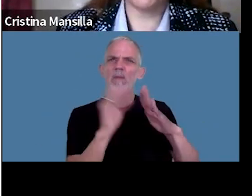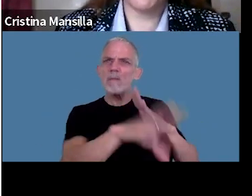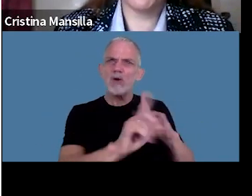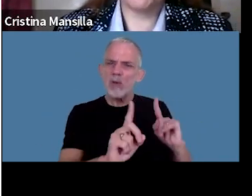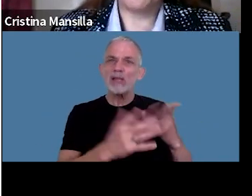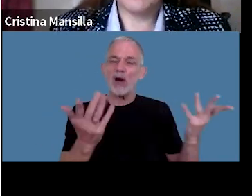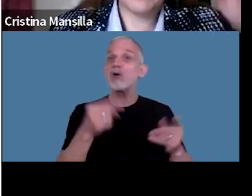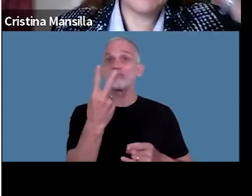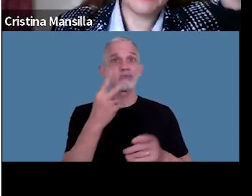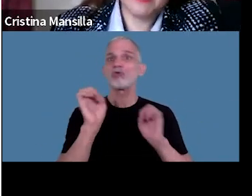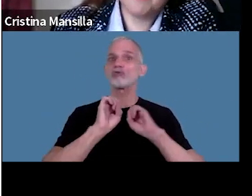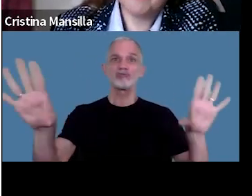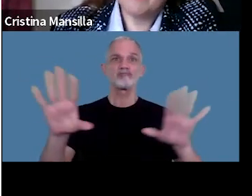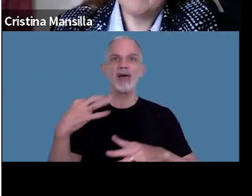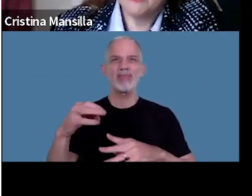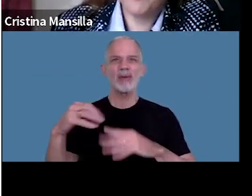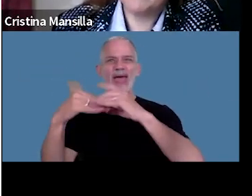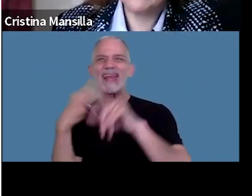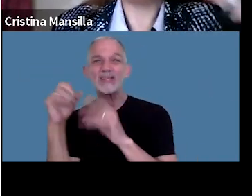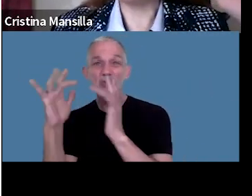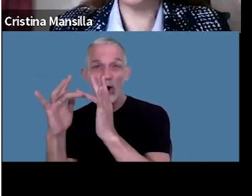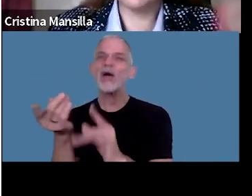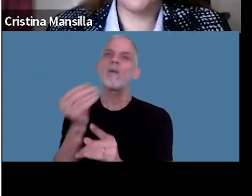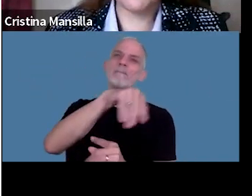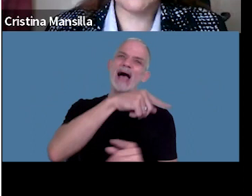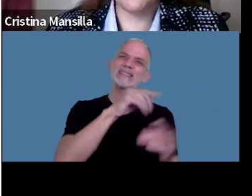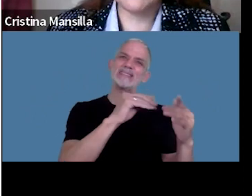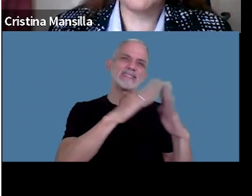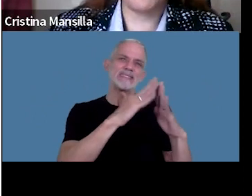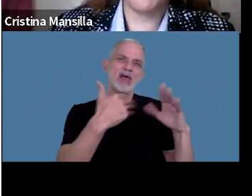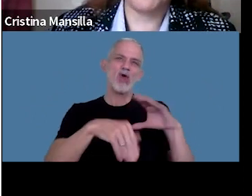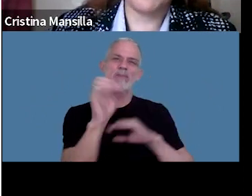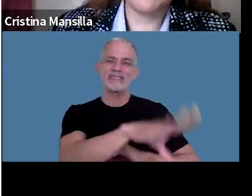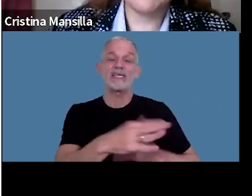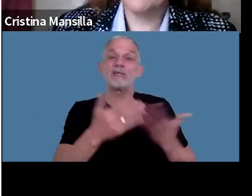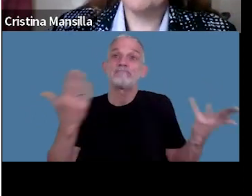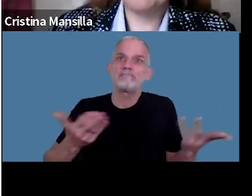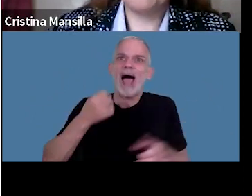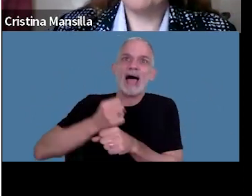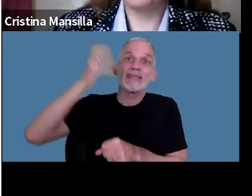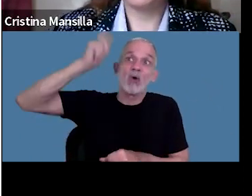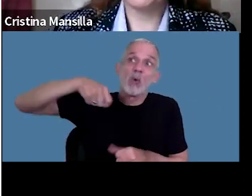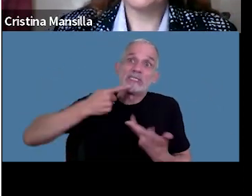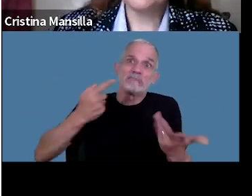hoy conviven los dos así que pienso igual que vos hasta que no tengamos jurisprudencia